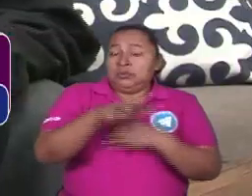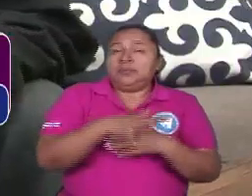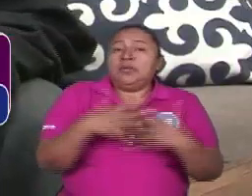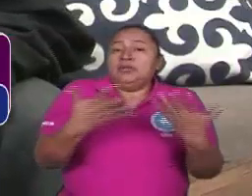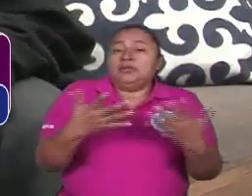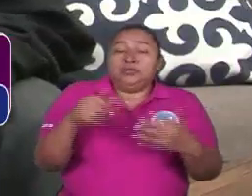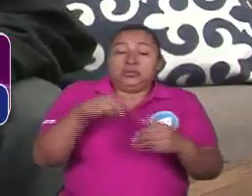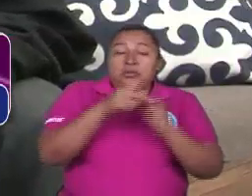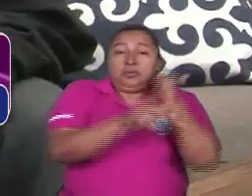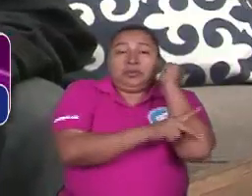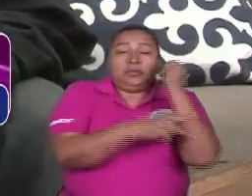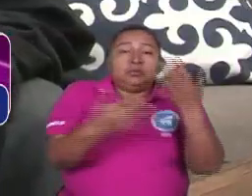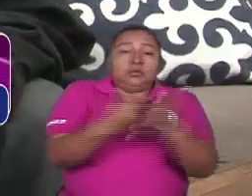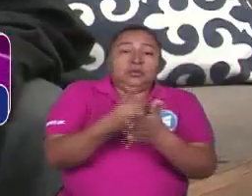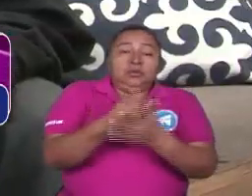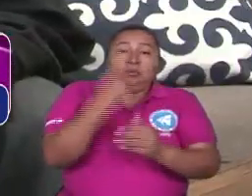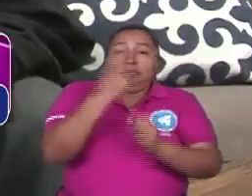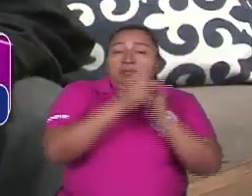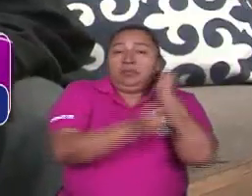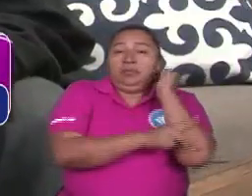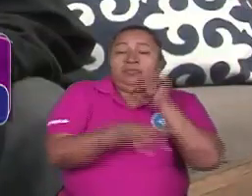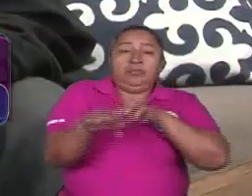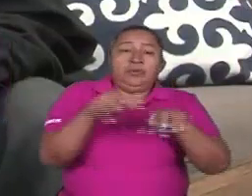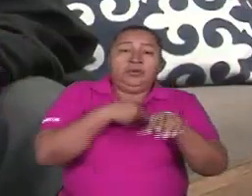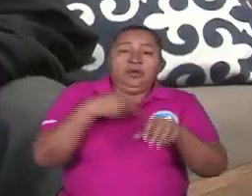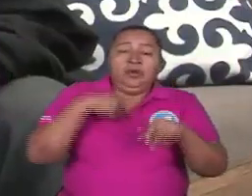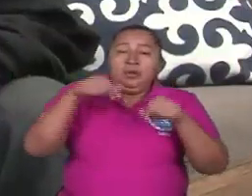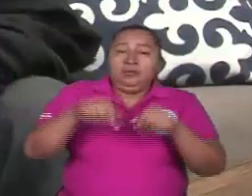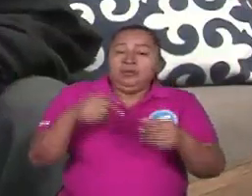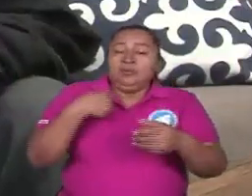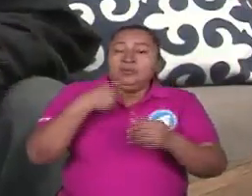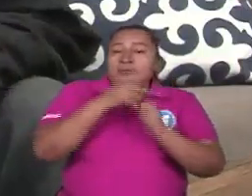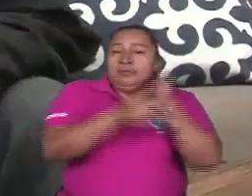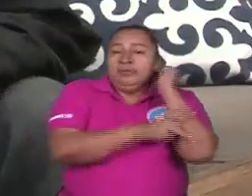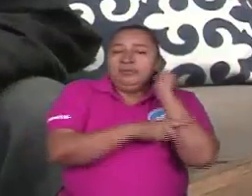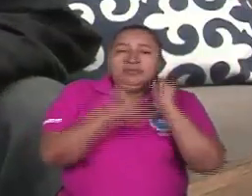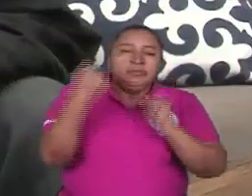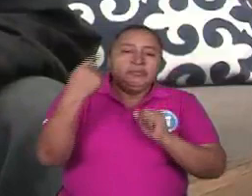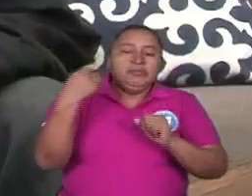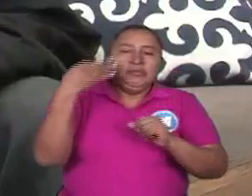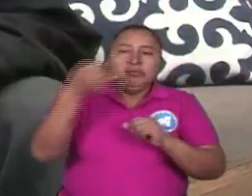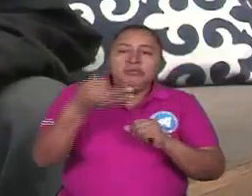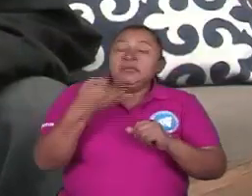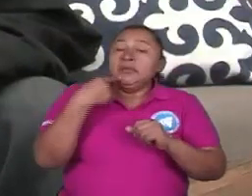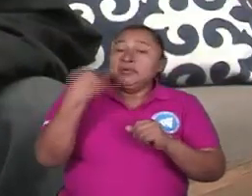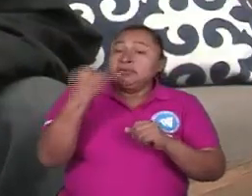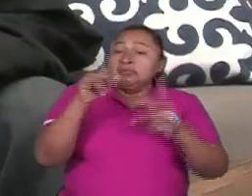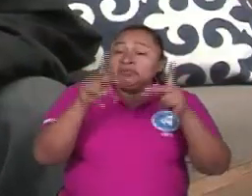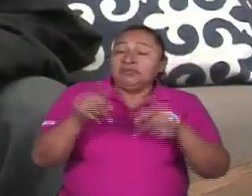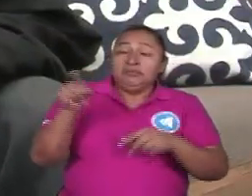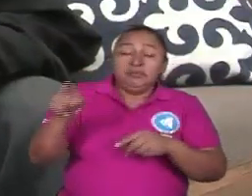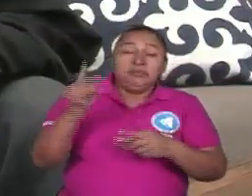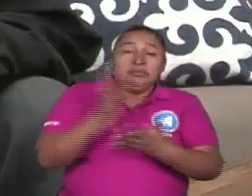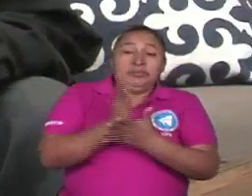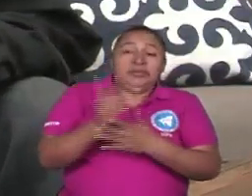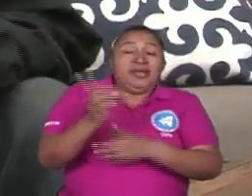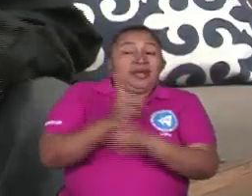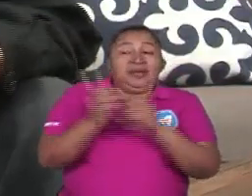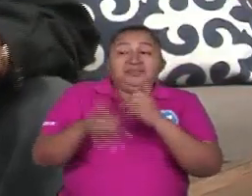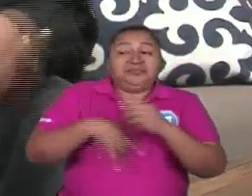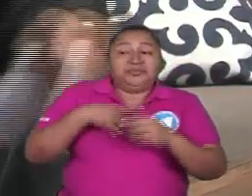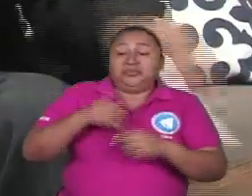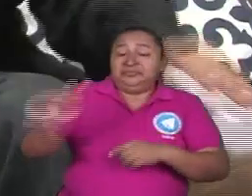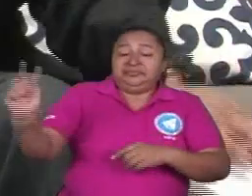Estados modernos. Aquel Estado que no puede hacer eso es un Estado fallido. Y efectivamente, el que cometió delitos tiene que responder ante eso.